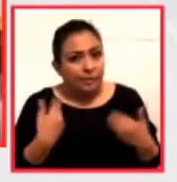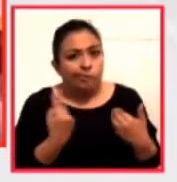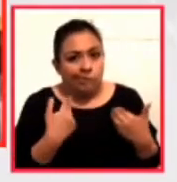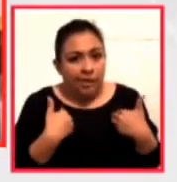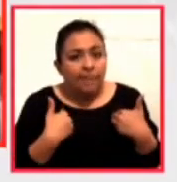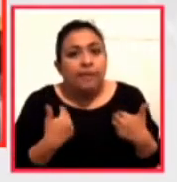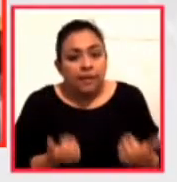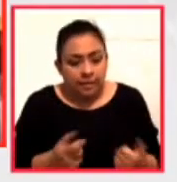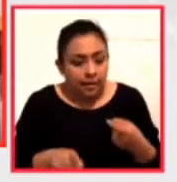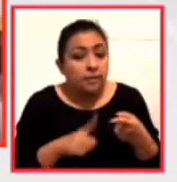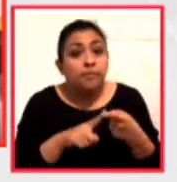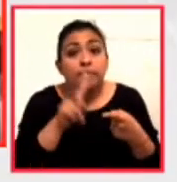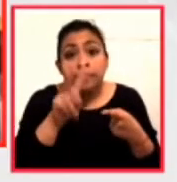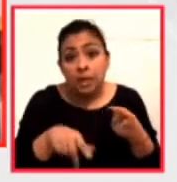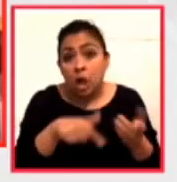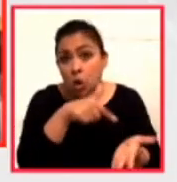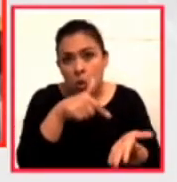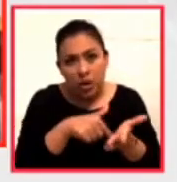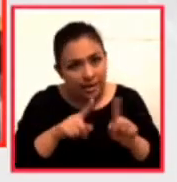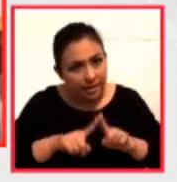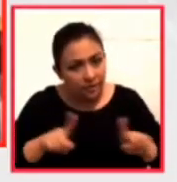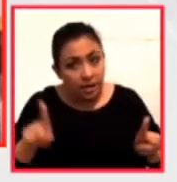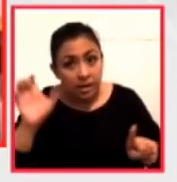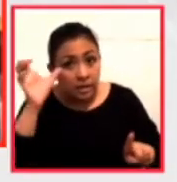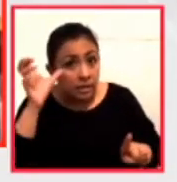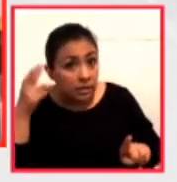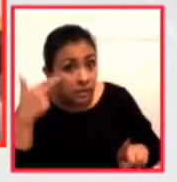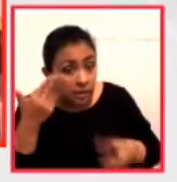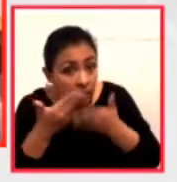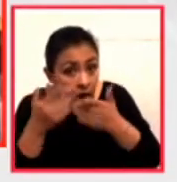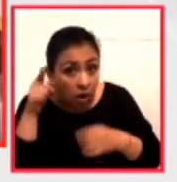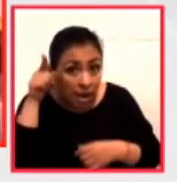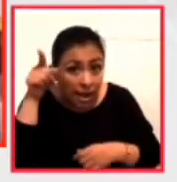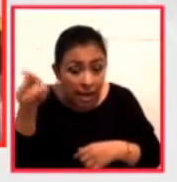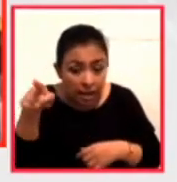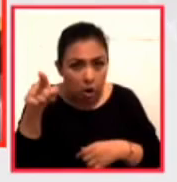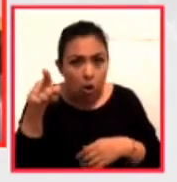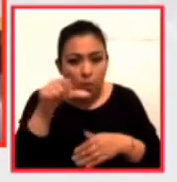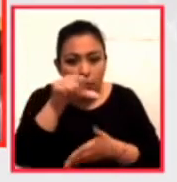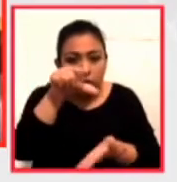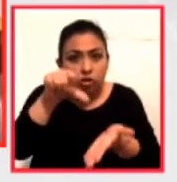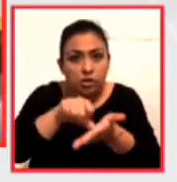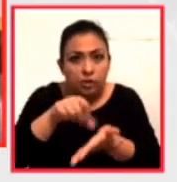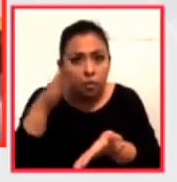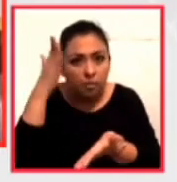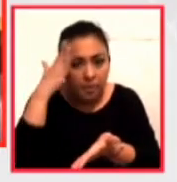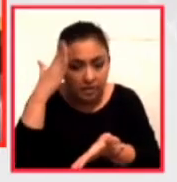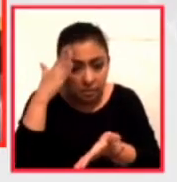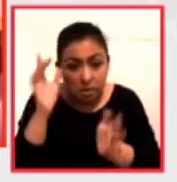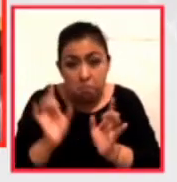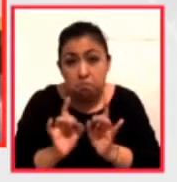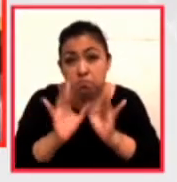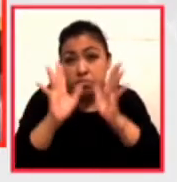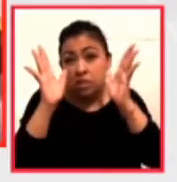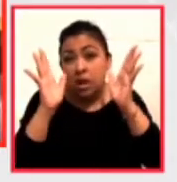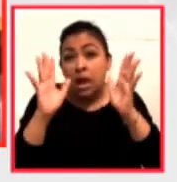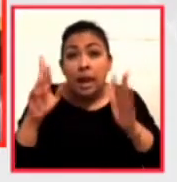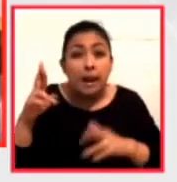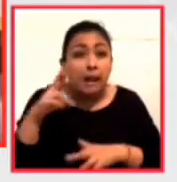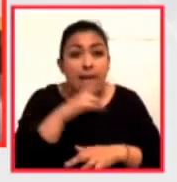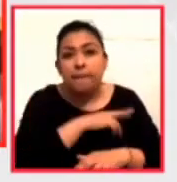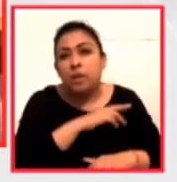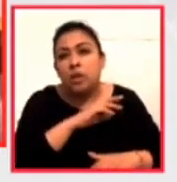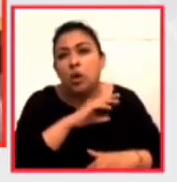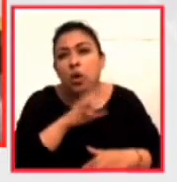el rol de lugares como China es ahora ser el centro y que el fenómeno de rápida incorporación por ejemplo